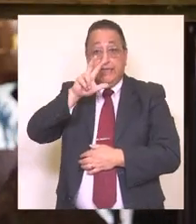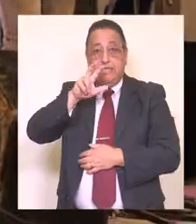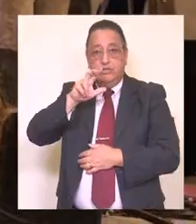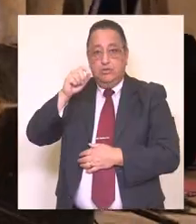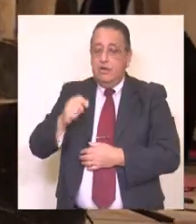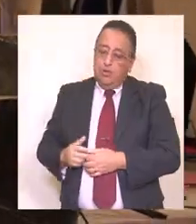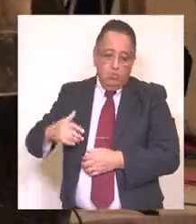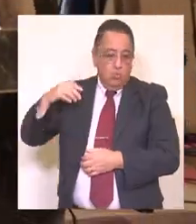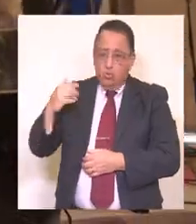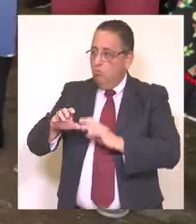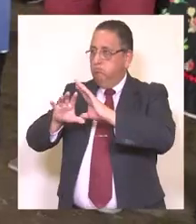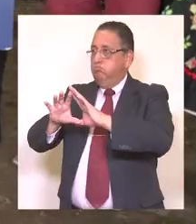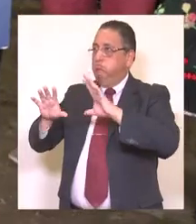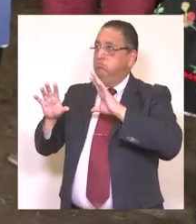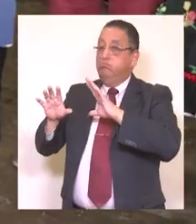familia.